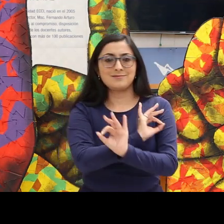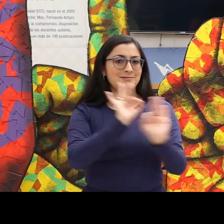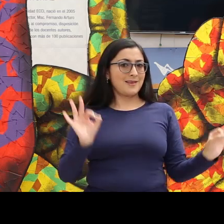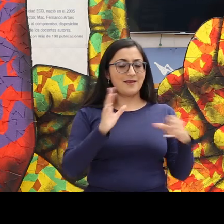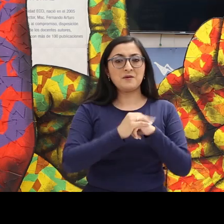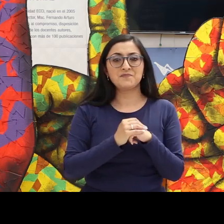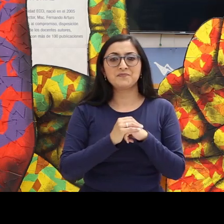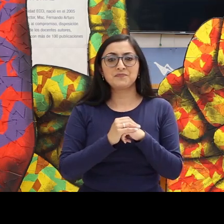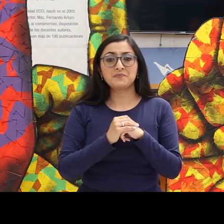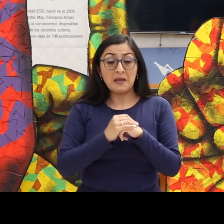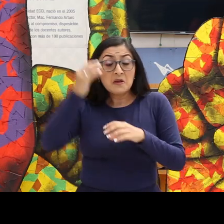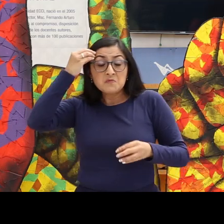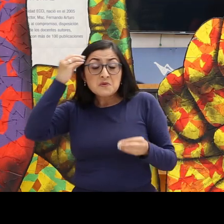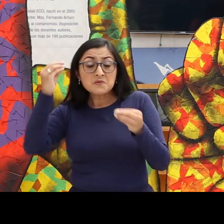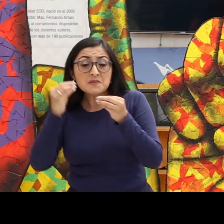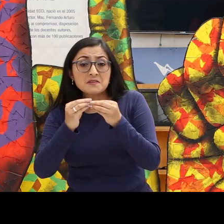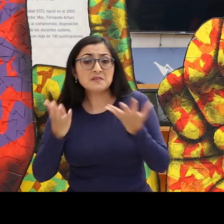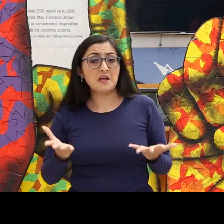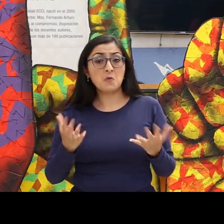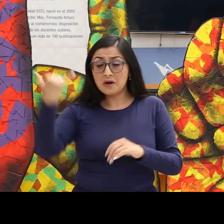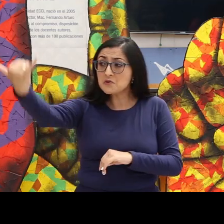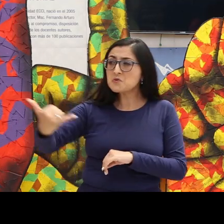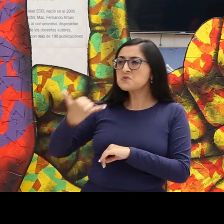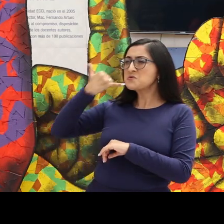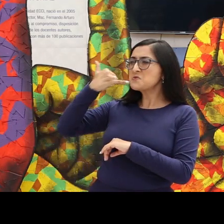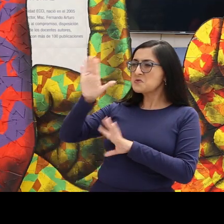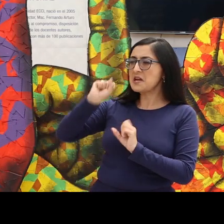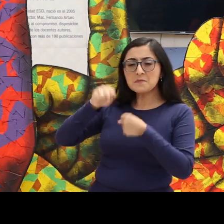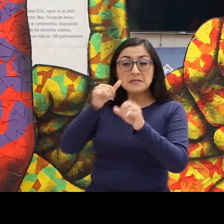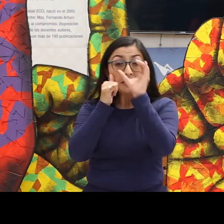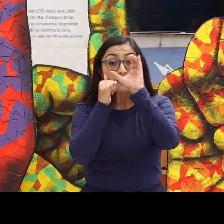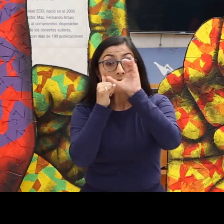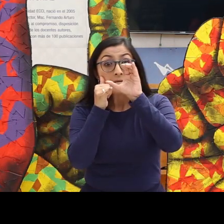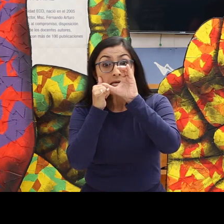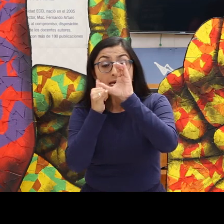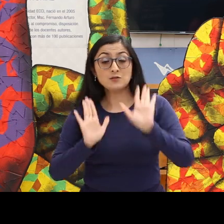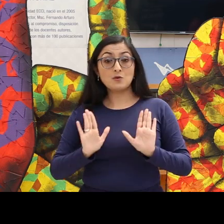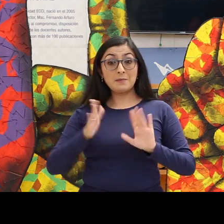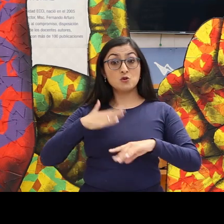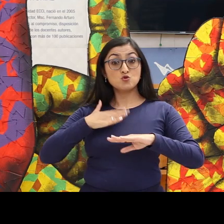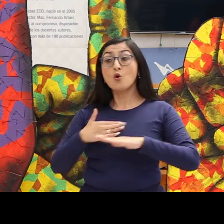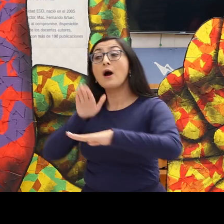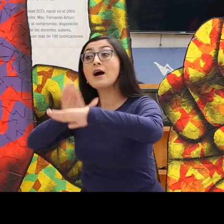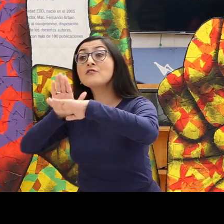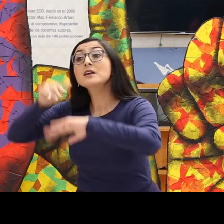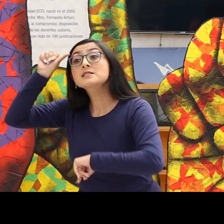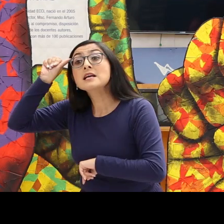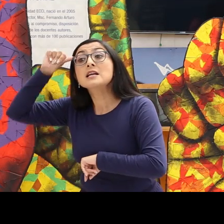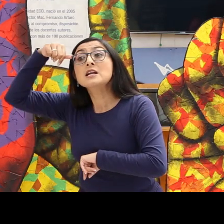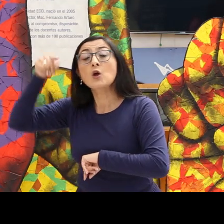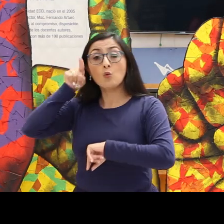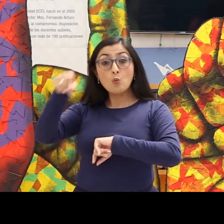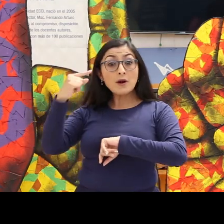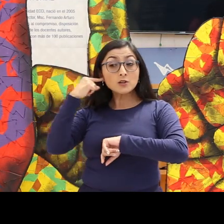O sencillamente llegan y llaman y dicen que lo necesitan, digamos, para su carrera, pero cuando le digo no, no puede